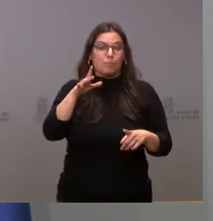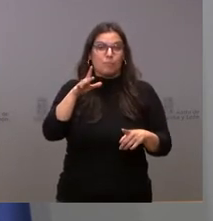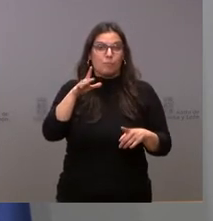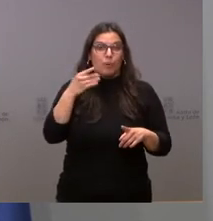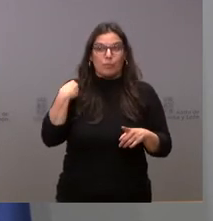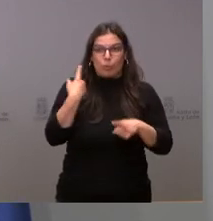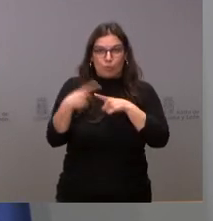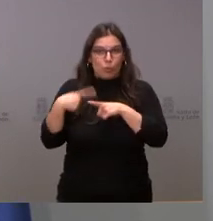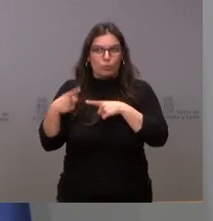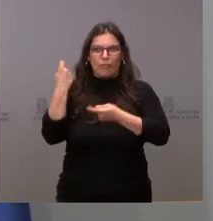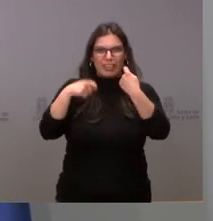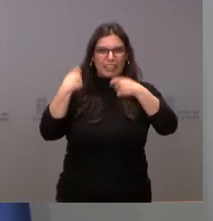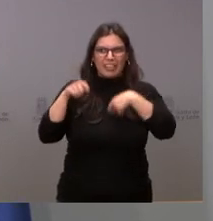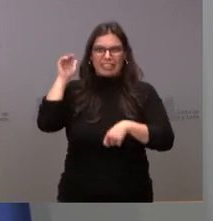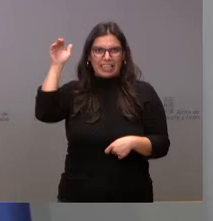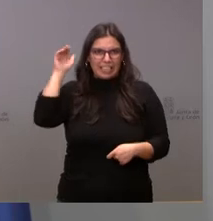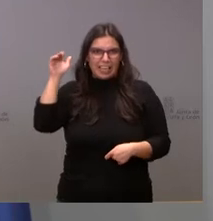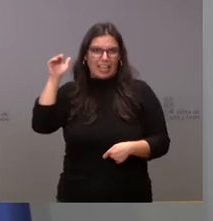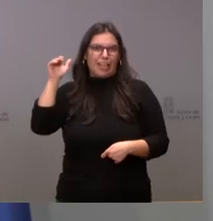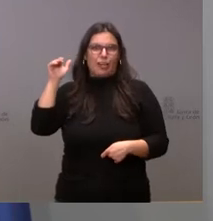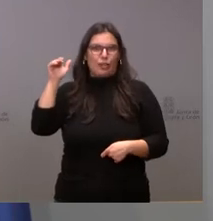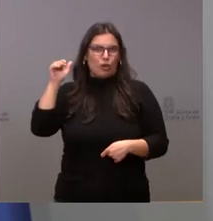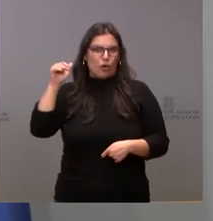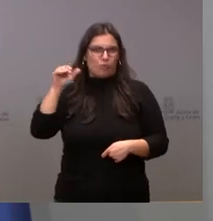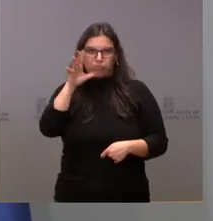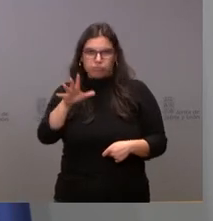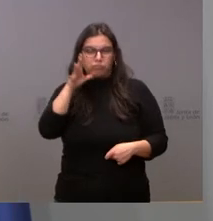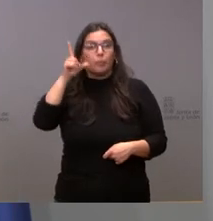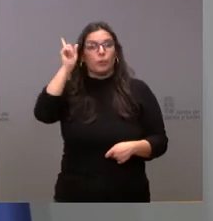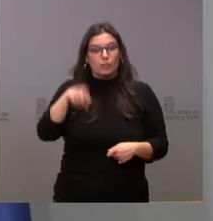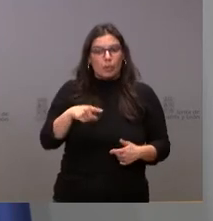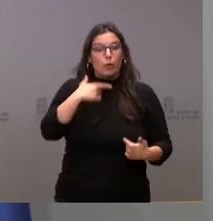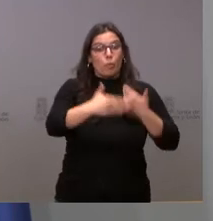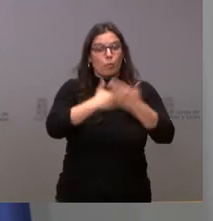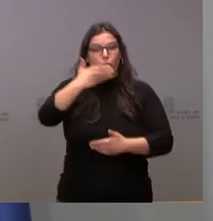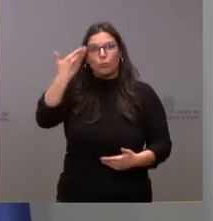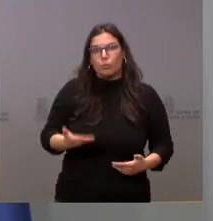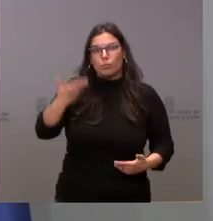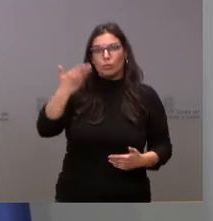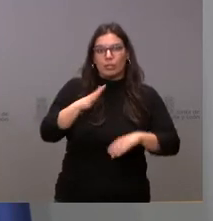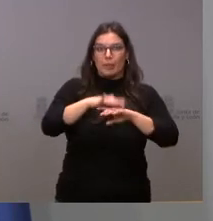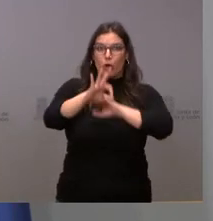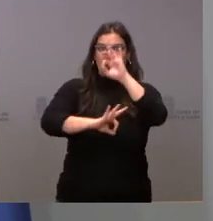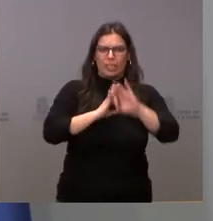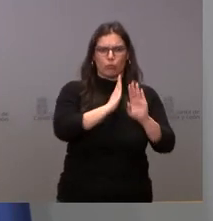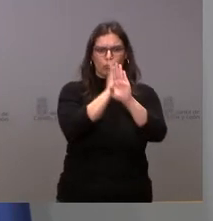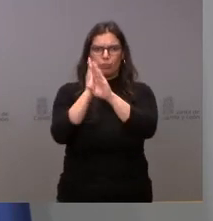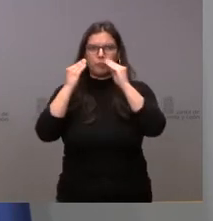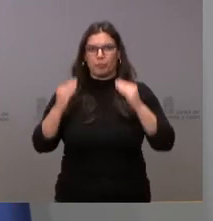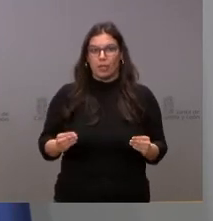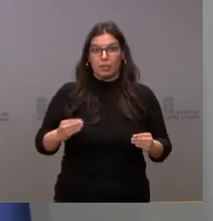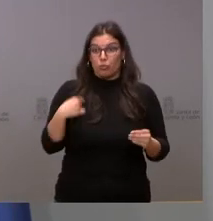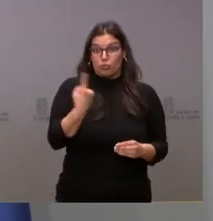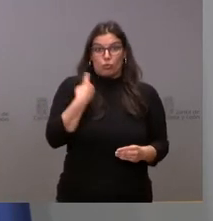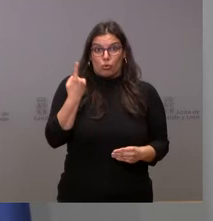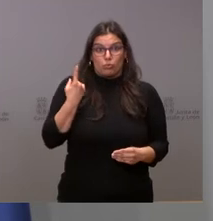productos, que exporta mucho más de lo que importa, pero también nos ha permitido desarrollar un proceso muy importante organizativo de forma aislada